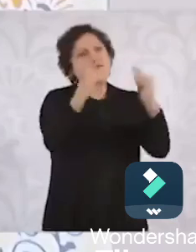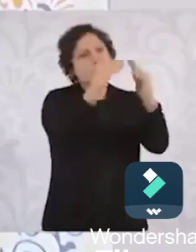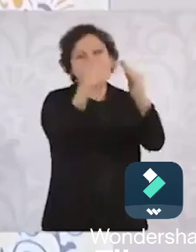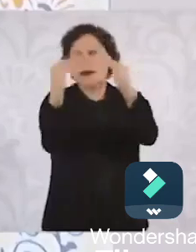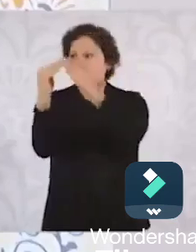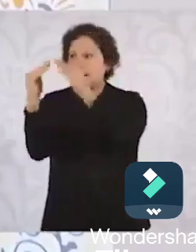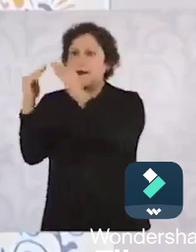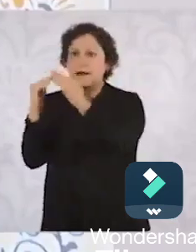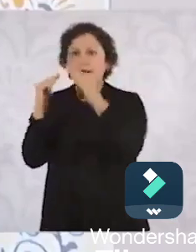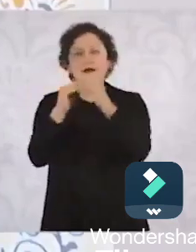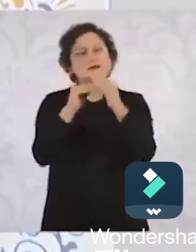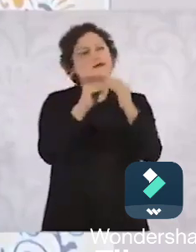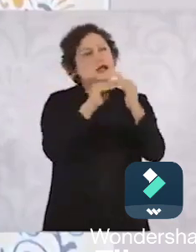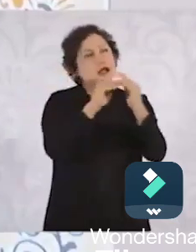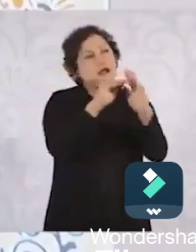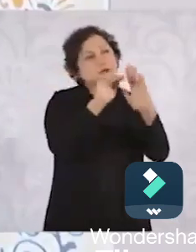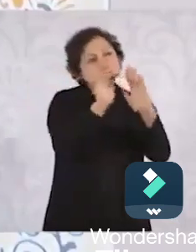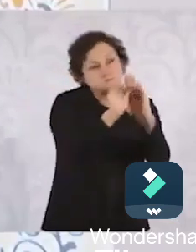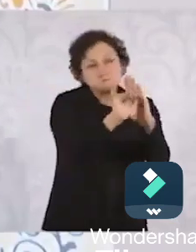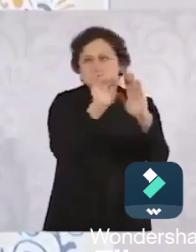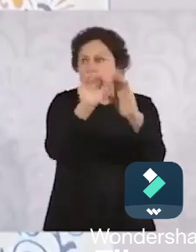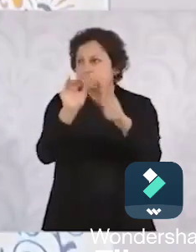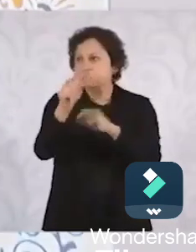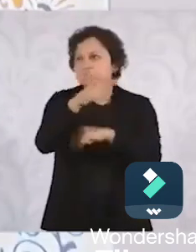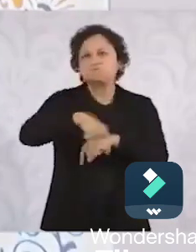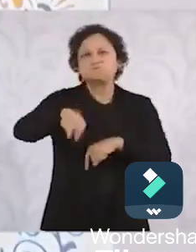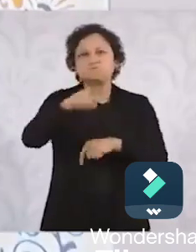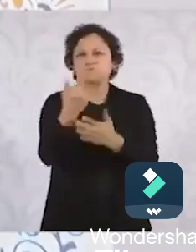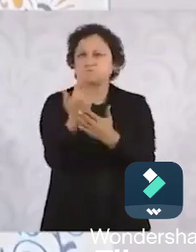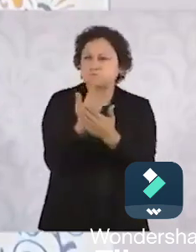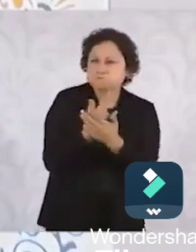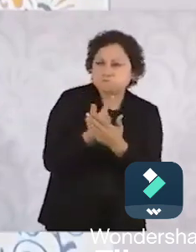en los polígonos de mayor índice delictivo